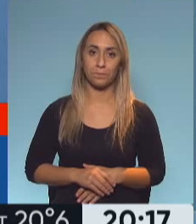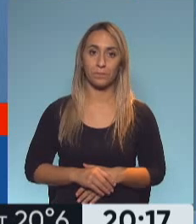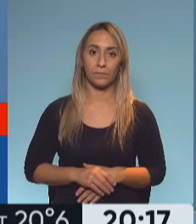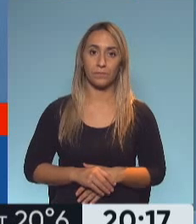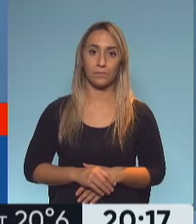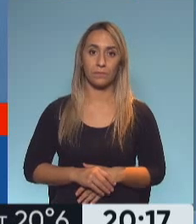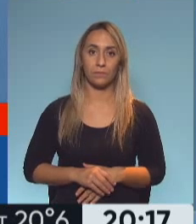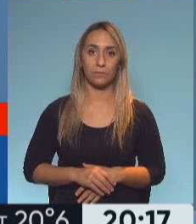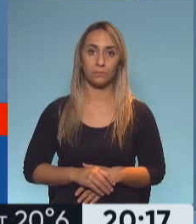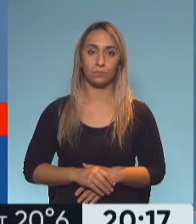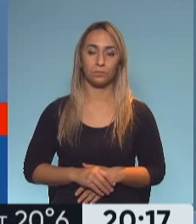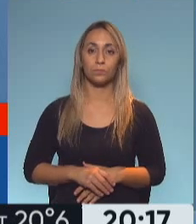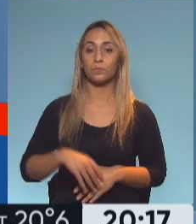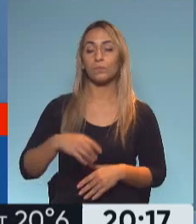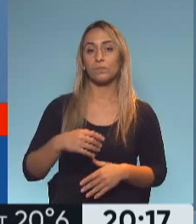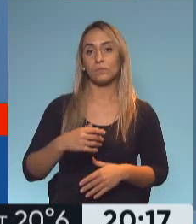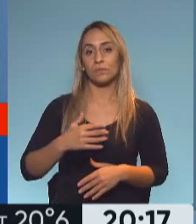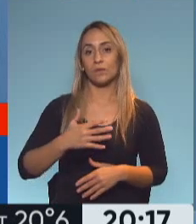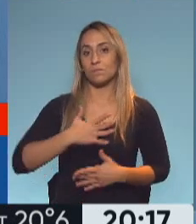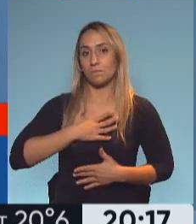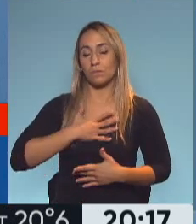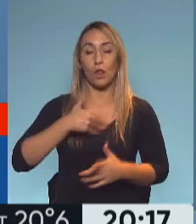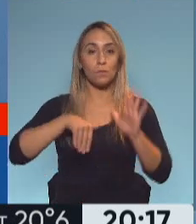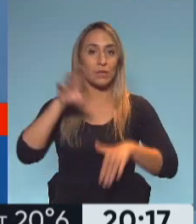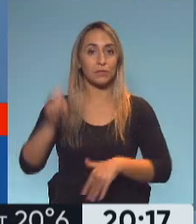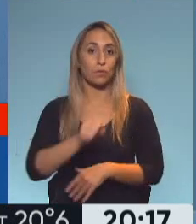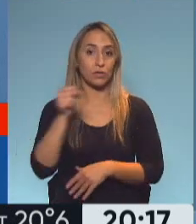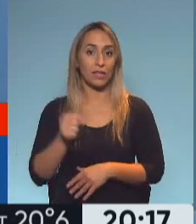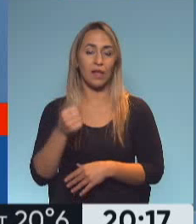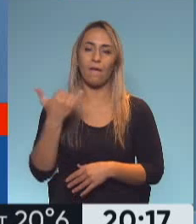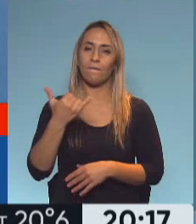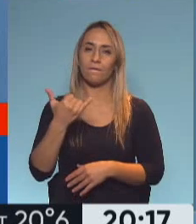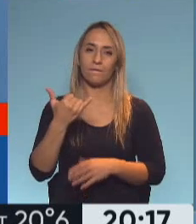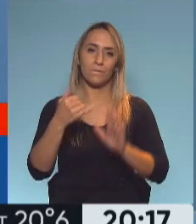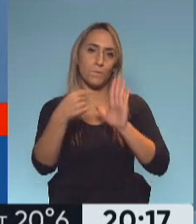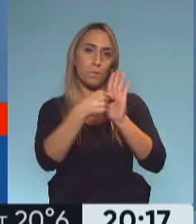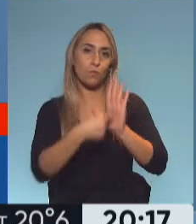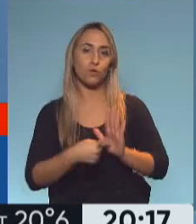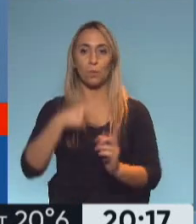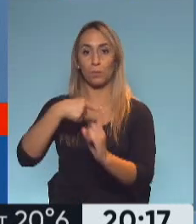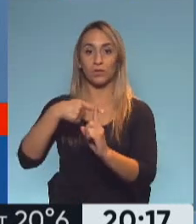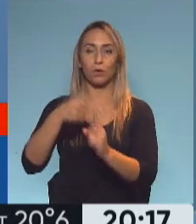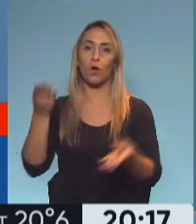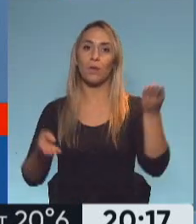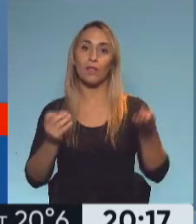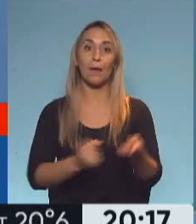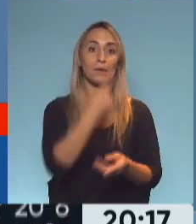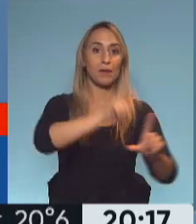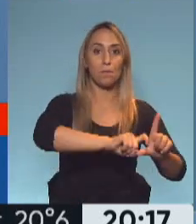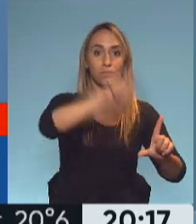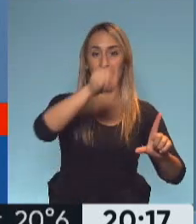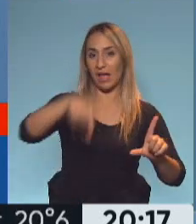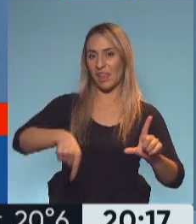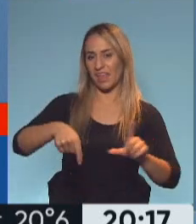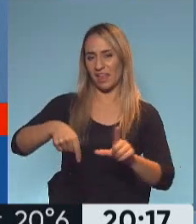Ahora, lo que a mí me resulta más importante es que tenemos algunas cuestiones positivas respecto de la primera ola, en este comienzo de la segunda,